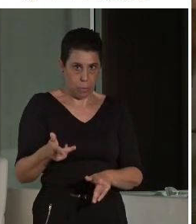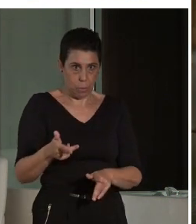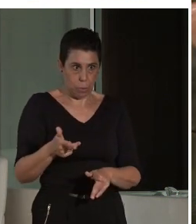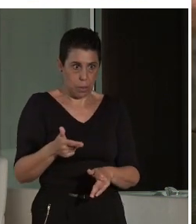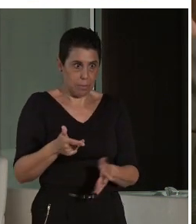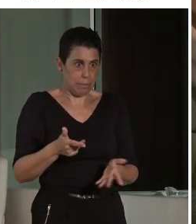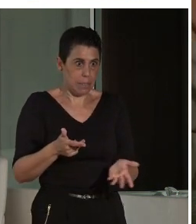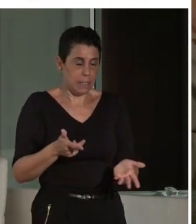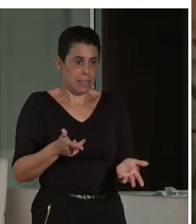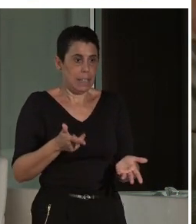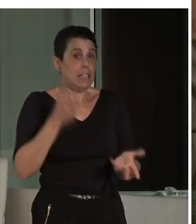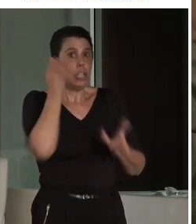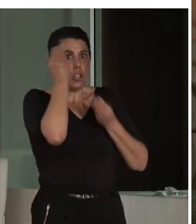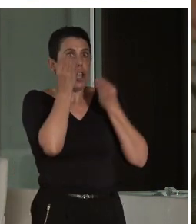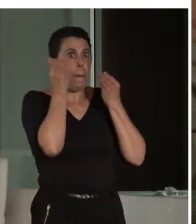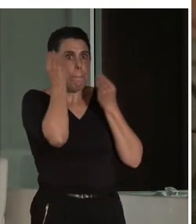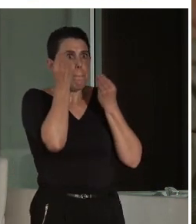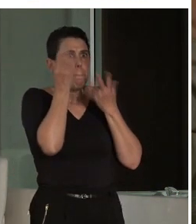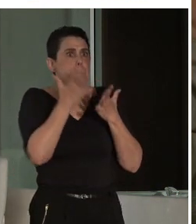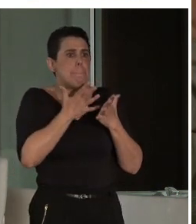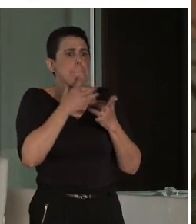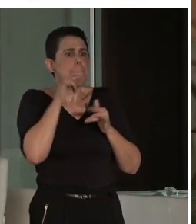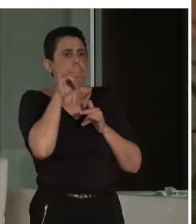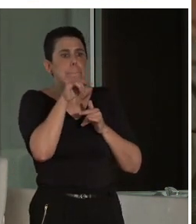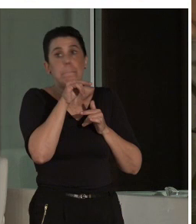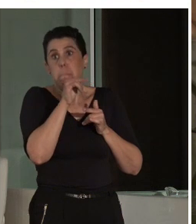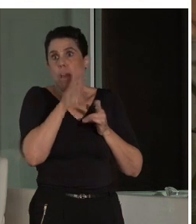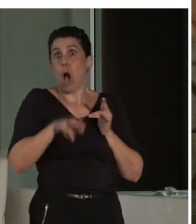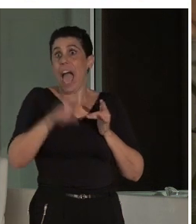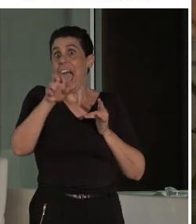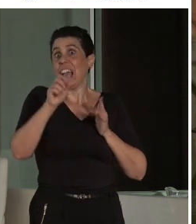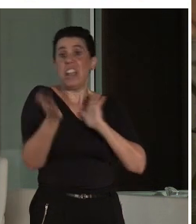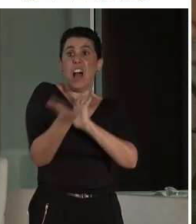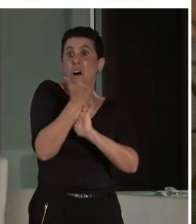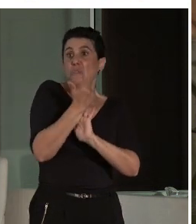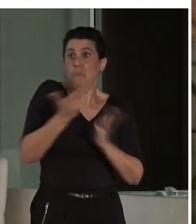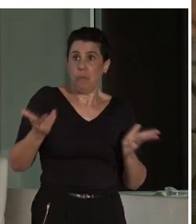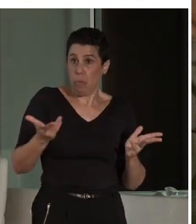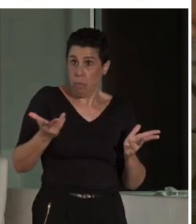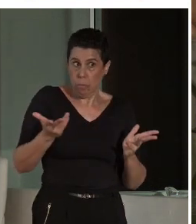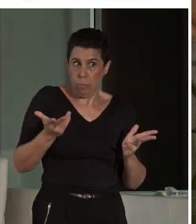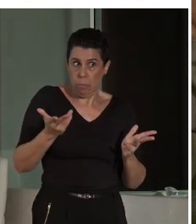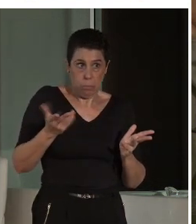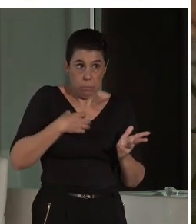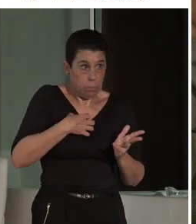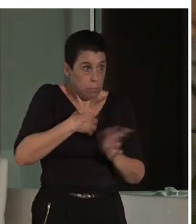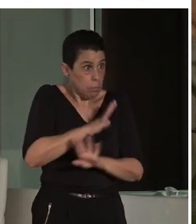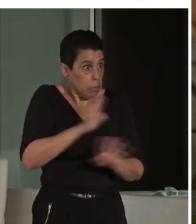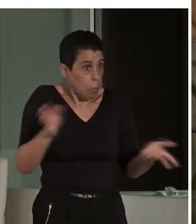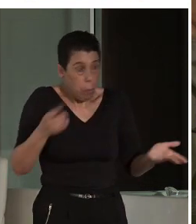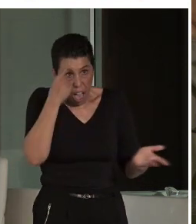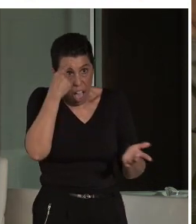el pensamiento… ese sería impensable, sería ilógico. Entonces, no sé si